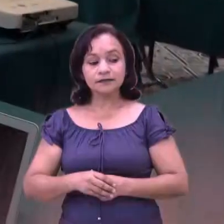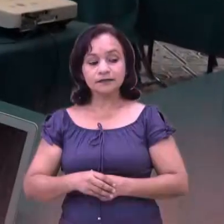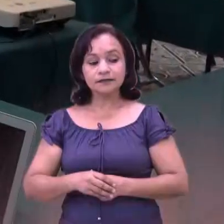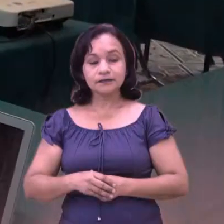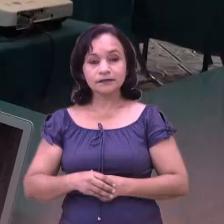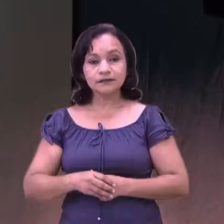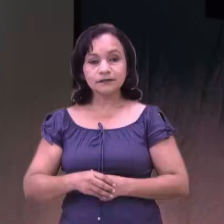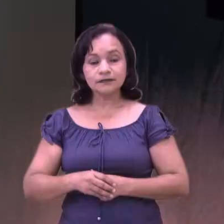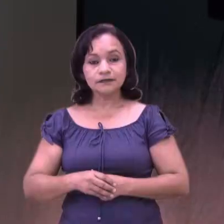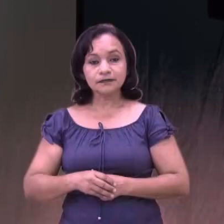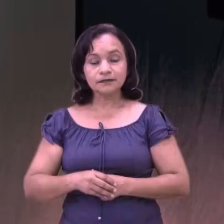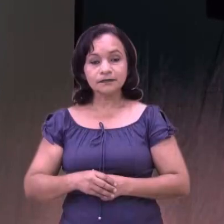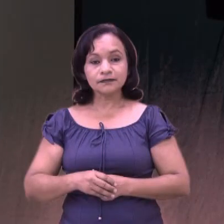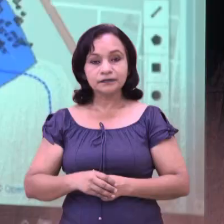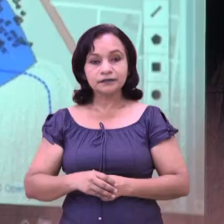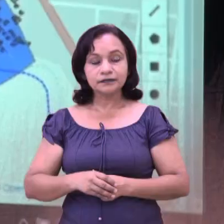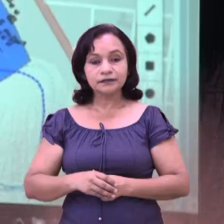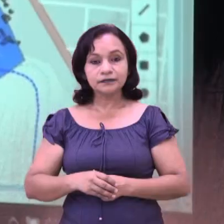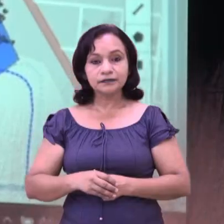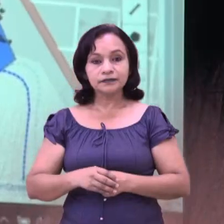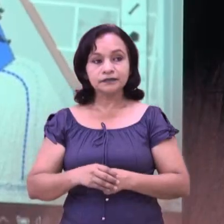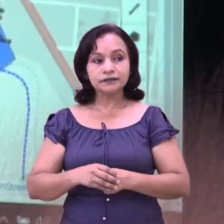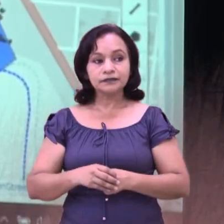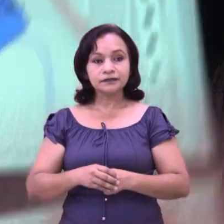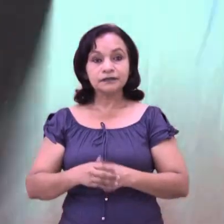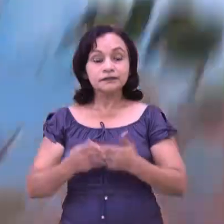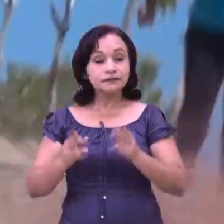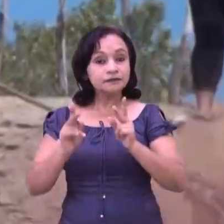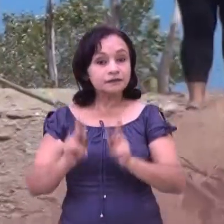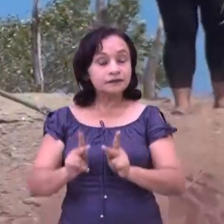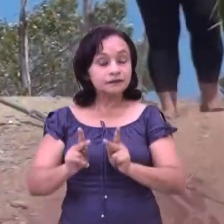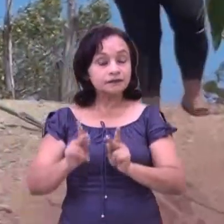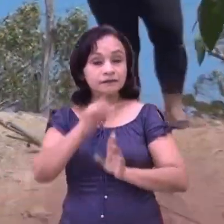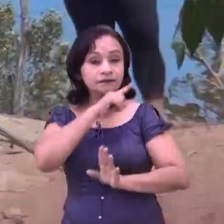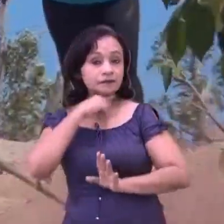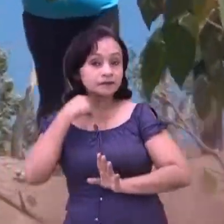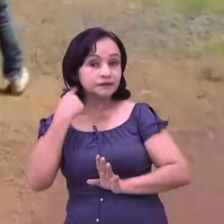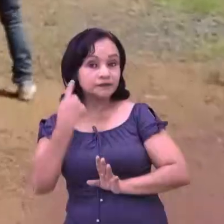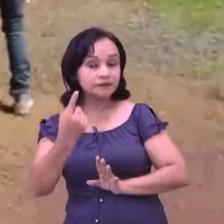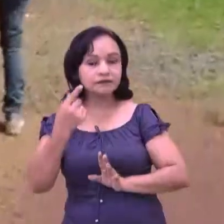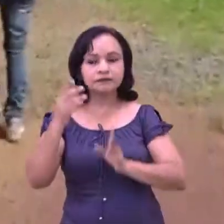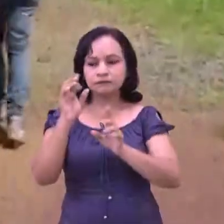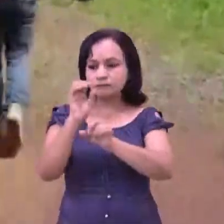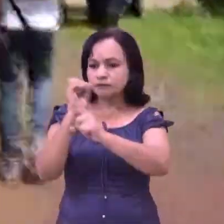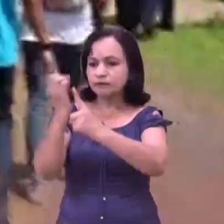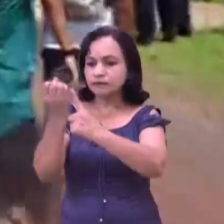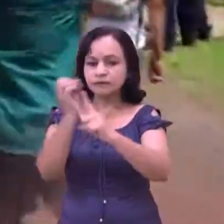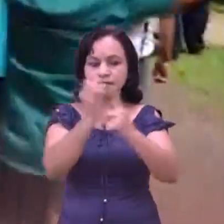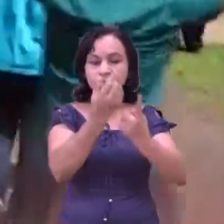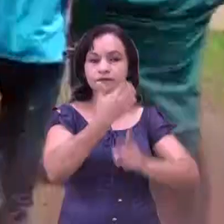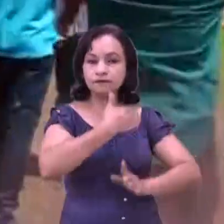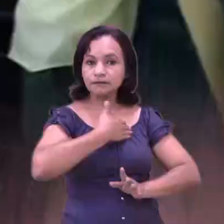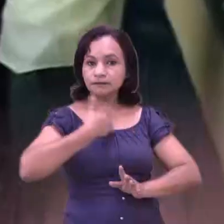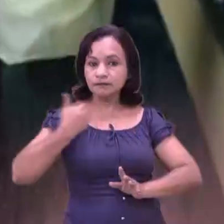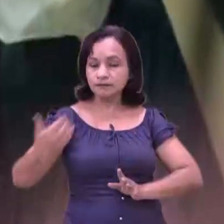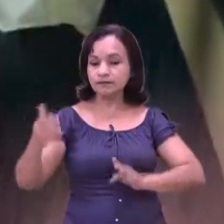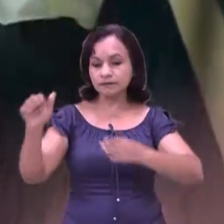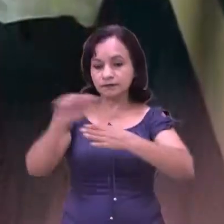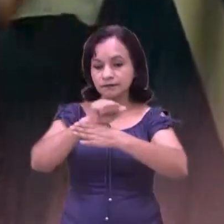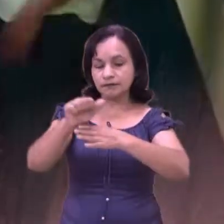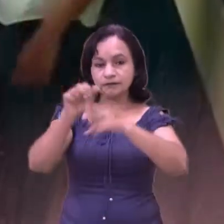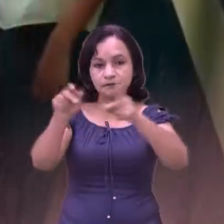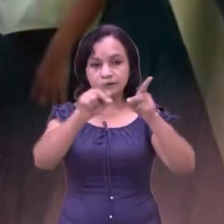Son estas realidades las que obligan a las autoridades nacionales y locales a organizarse mejor y preparar a la población ante